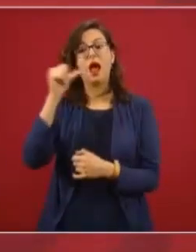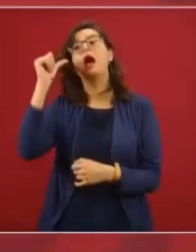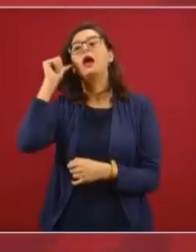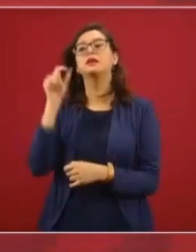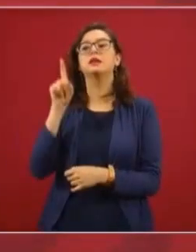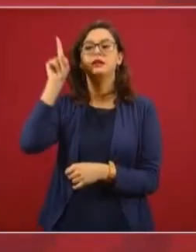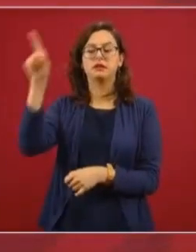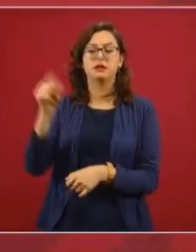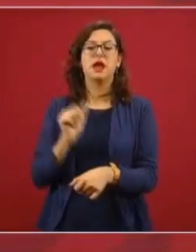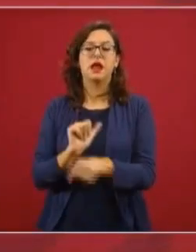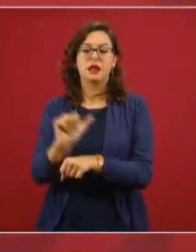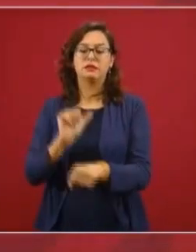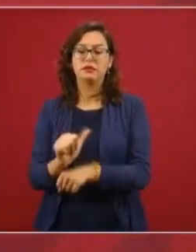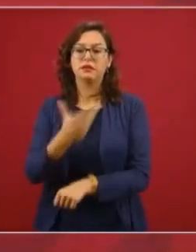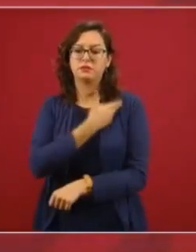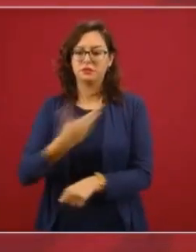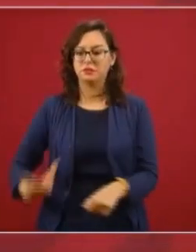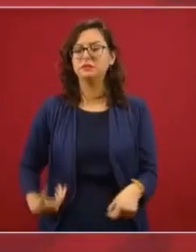en Buenos Aires.